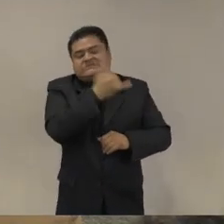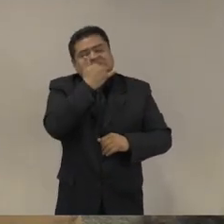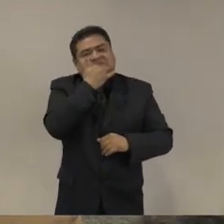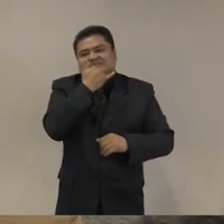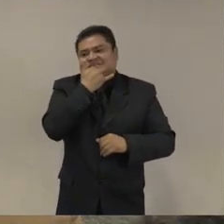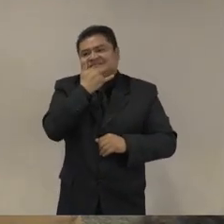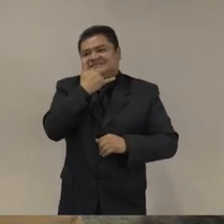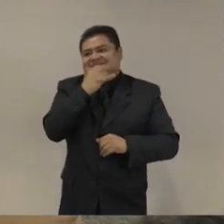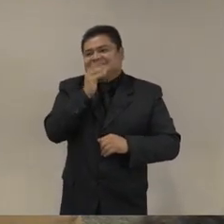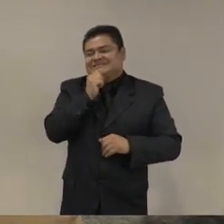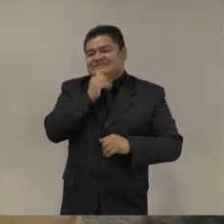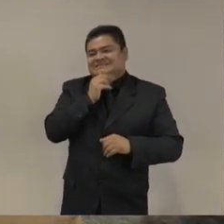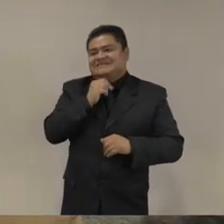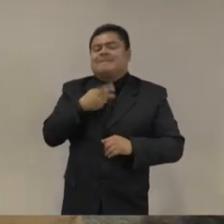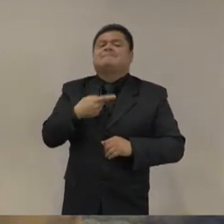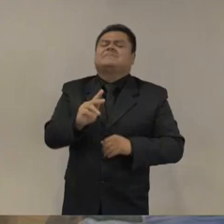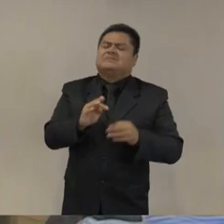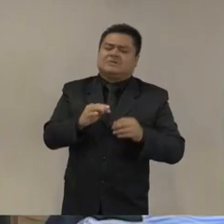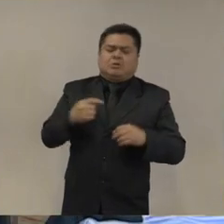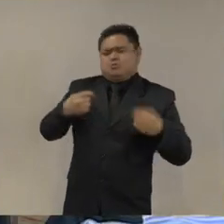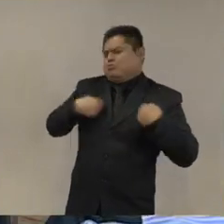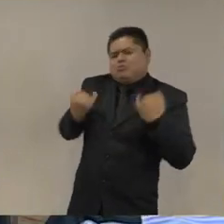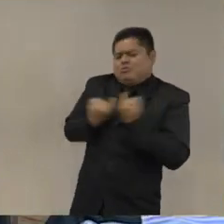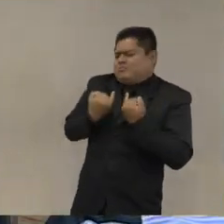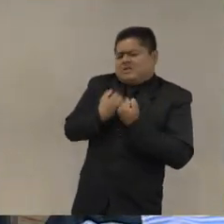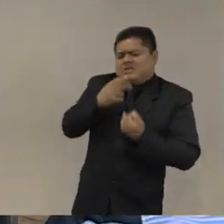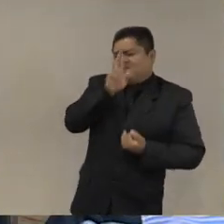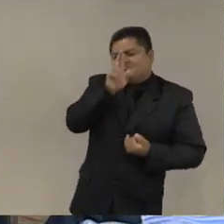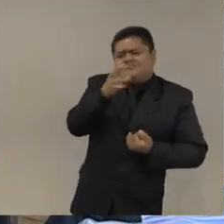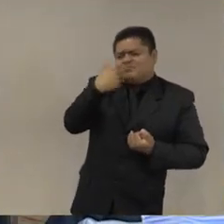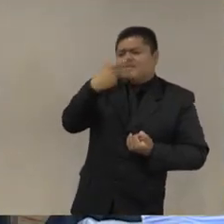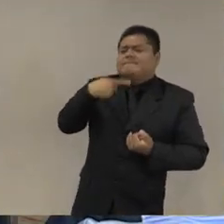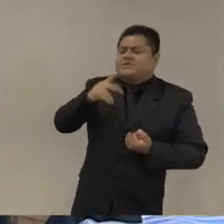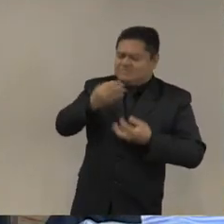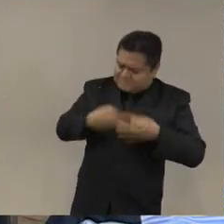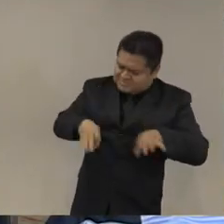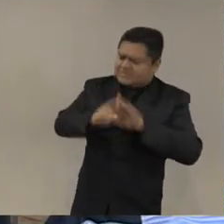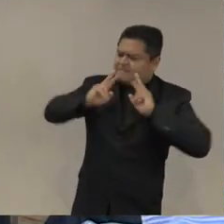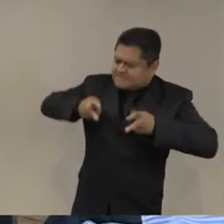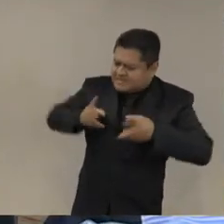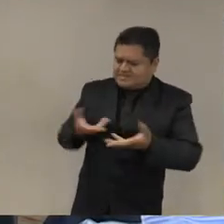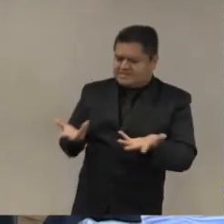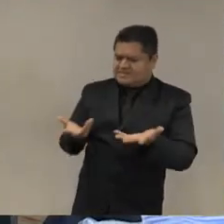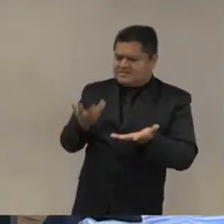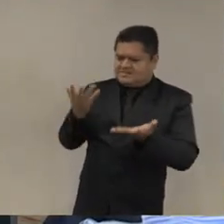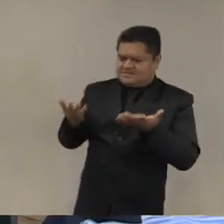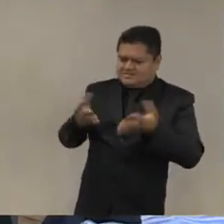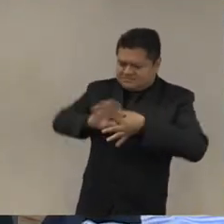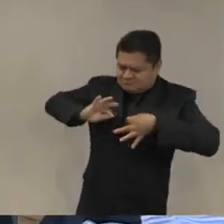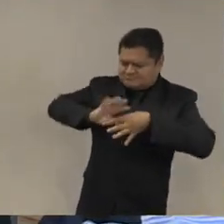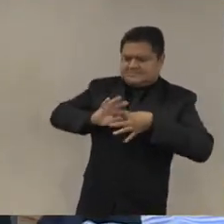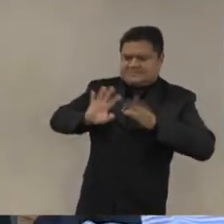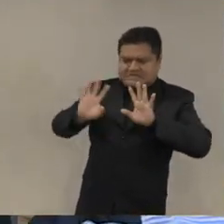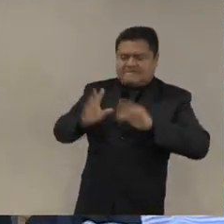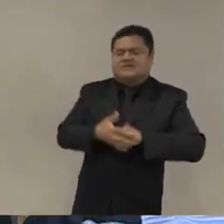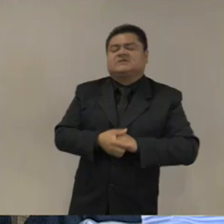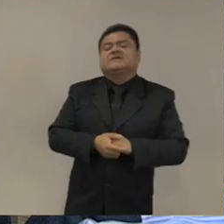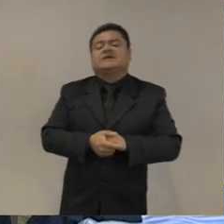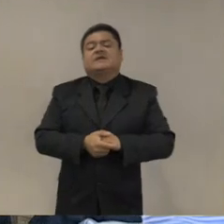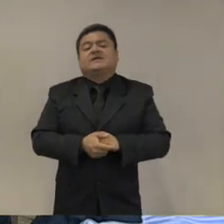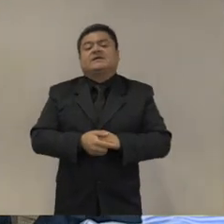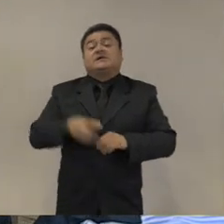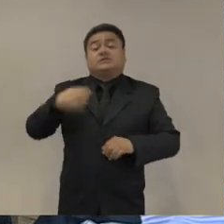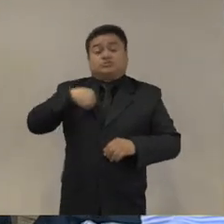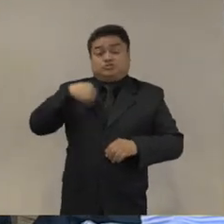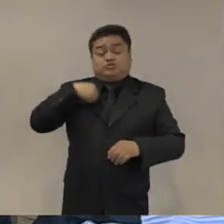pero hay que explorarla por eso estamos aquí claro y me parece yo veo ahora la